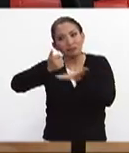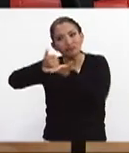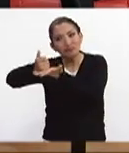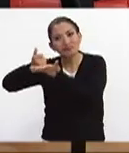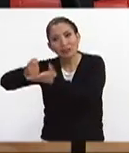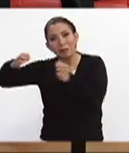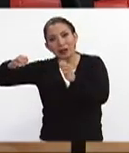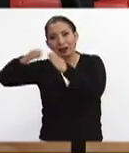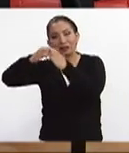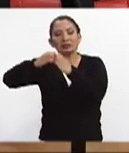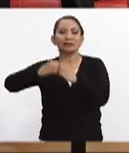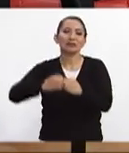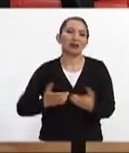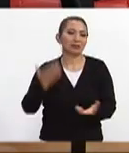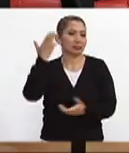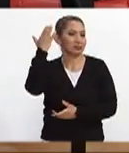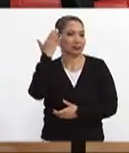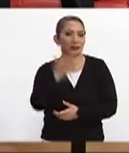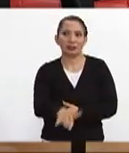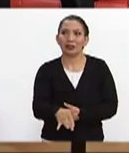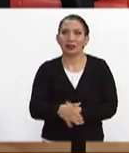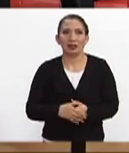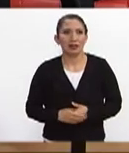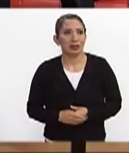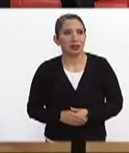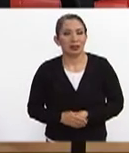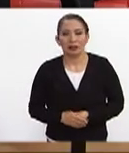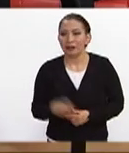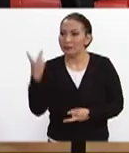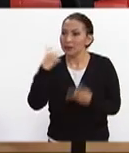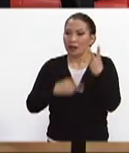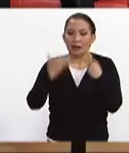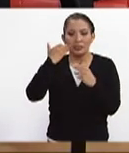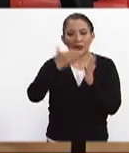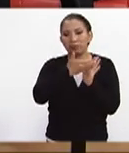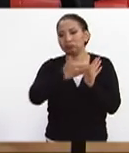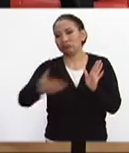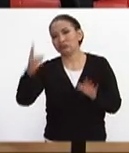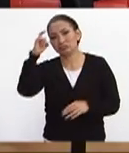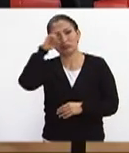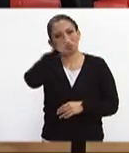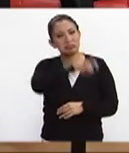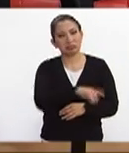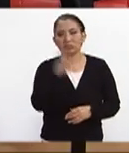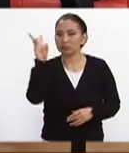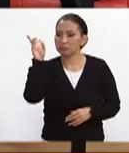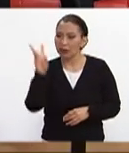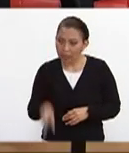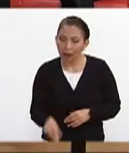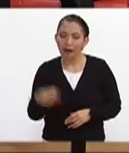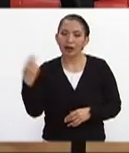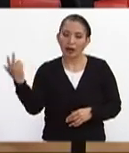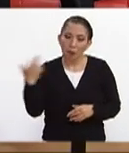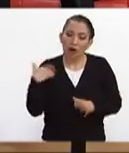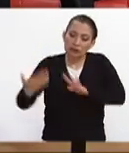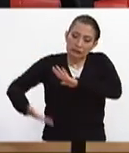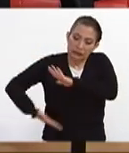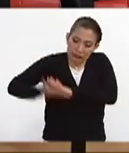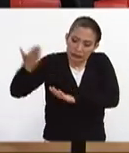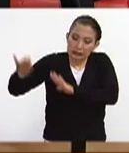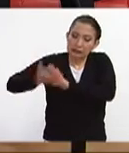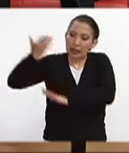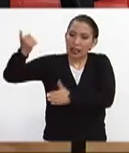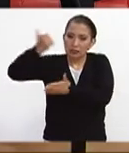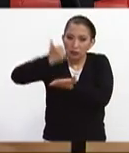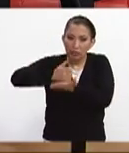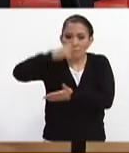situación de emergencia sabemos que viene una etapa muy difícil que sin duda será la reconstrucción de la